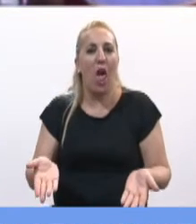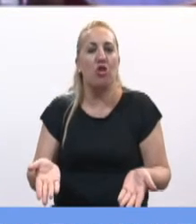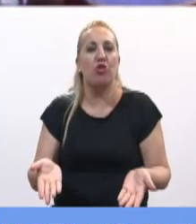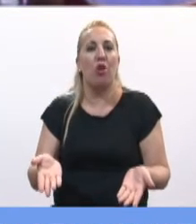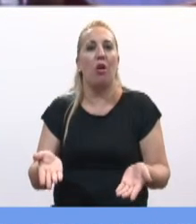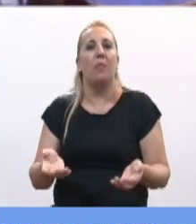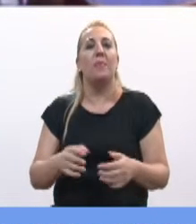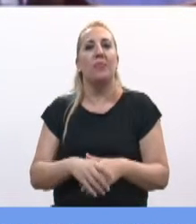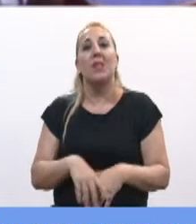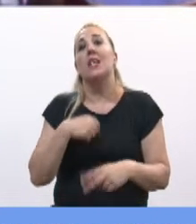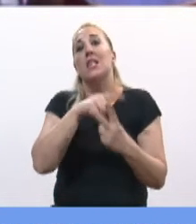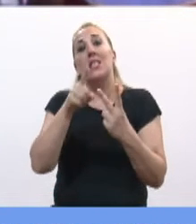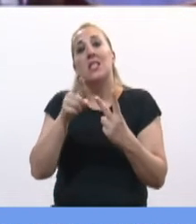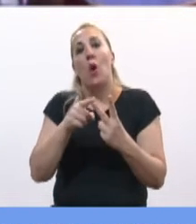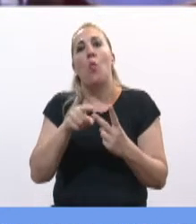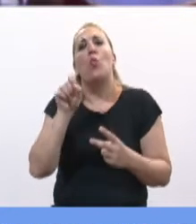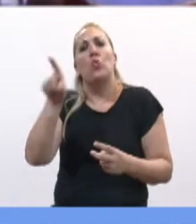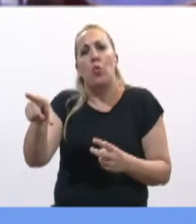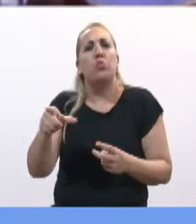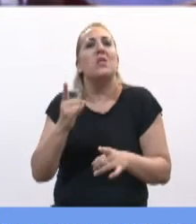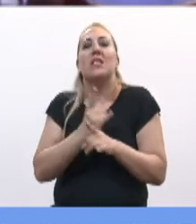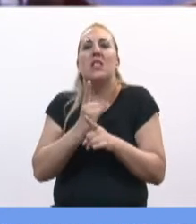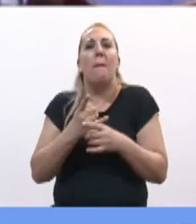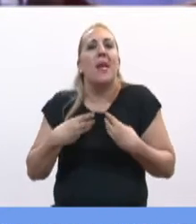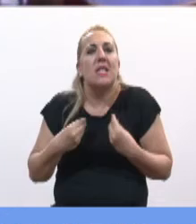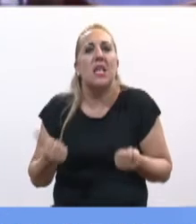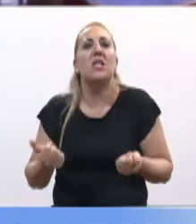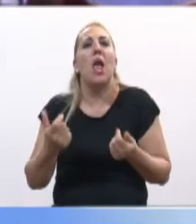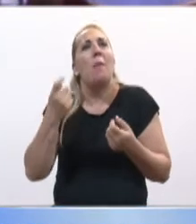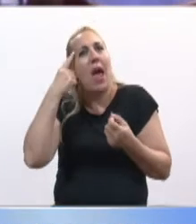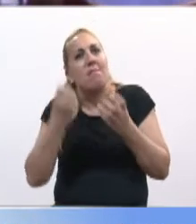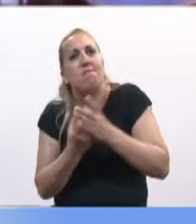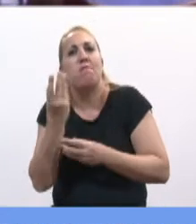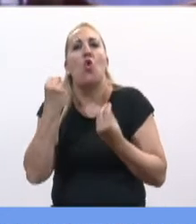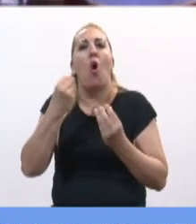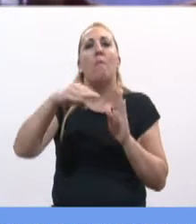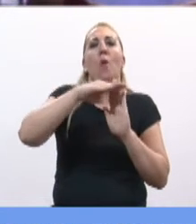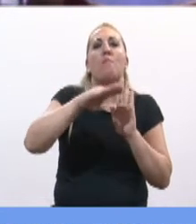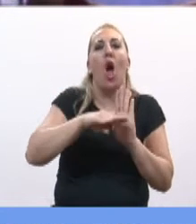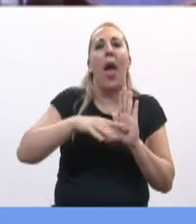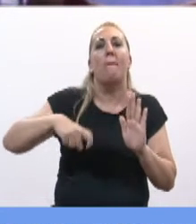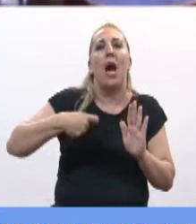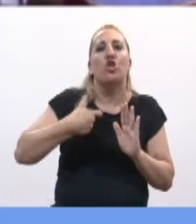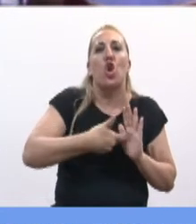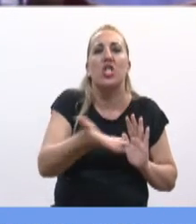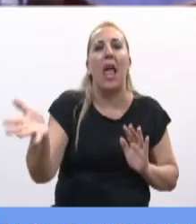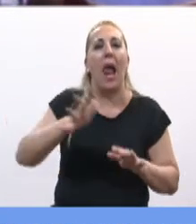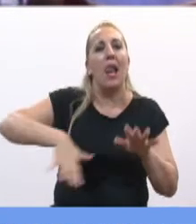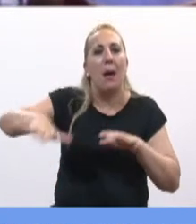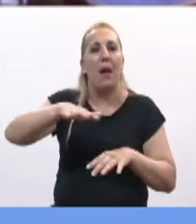Y el segundo aspecto, su sensibilidad social, porque también desarrolló programas sociales en la provincia de Salta con mucho éxito.